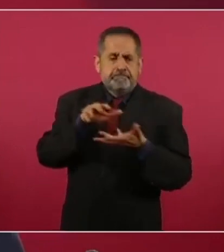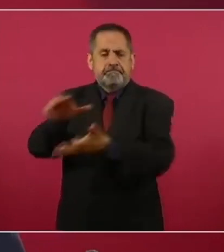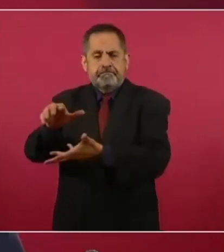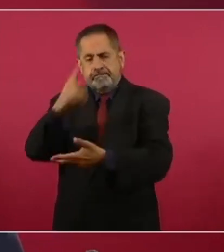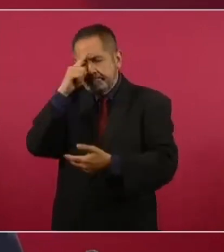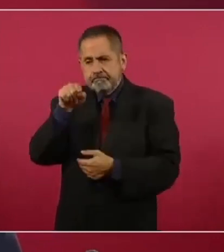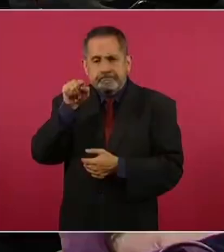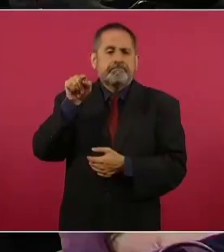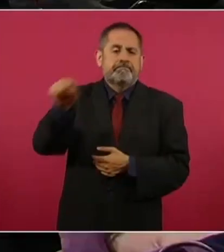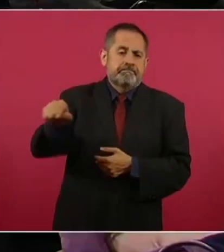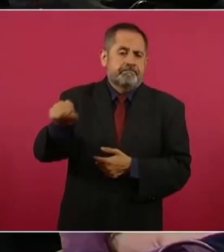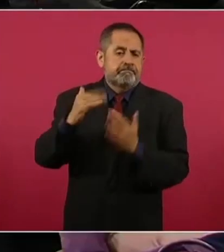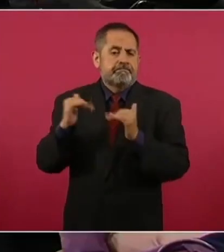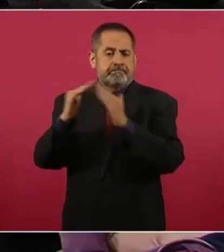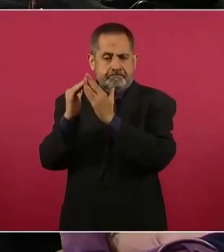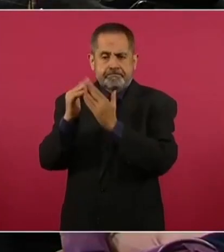doméstico.